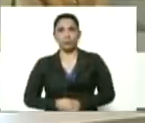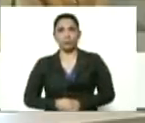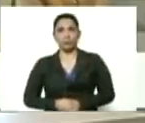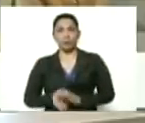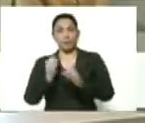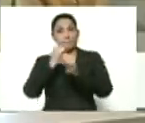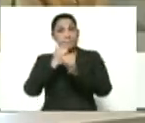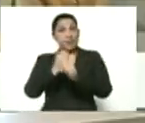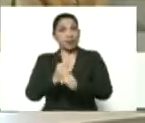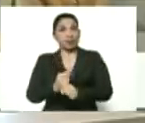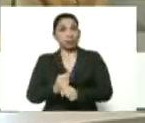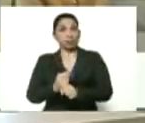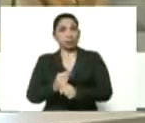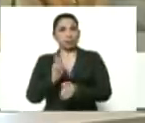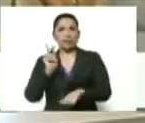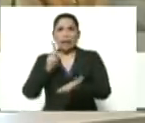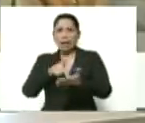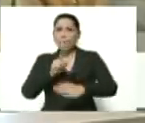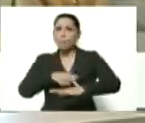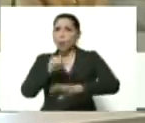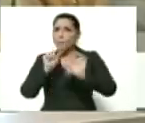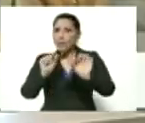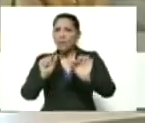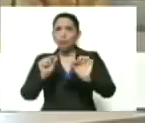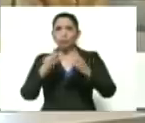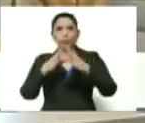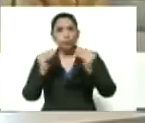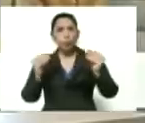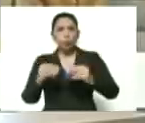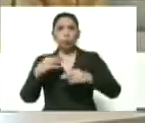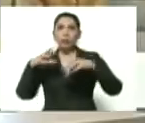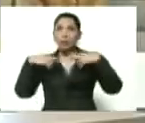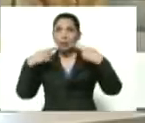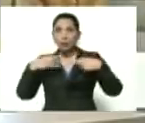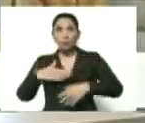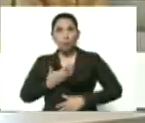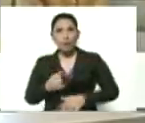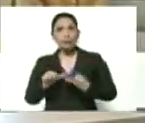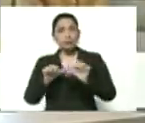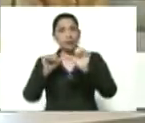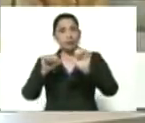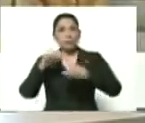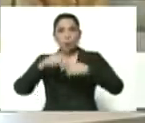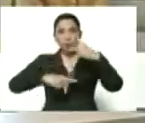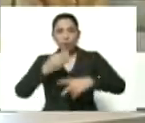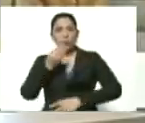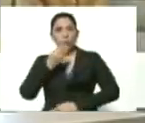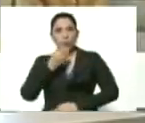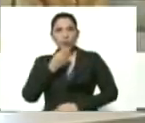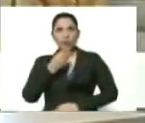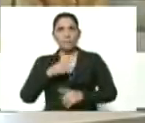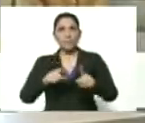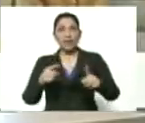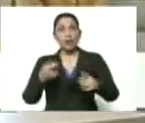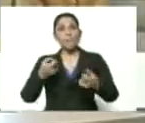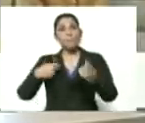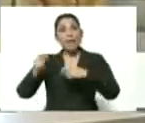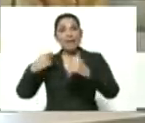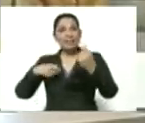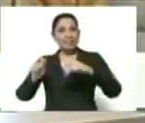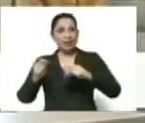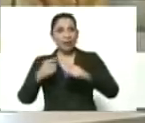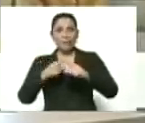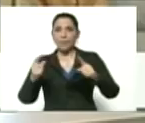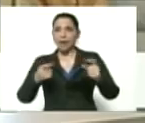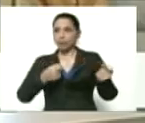esperando, llegará su momento para todo. Por ejemplo, los restaurantes pueden seguir produciendo comida para venta, a